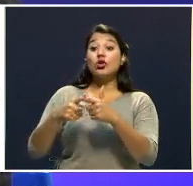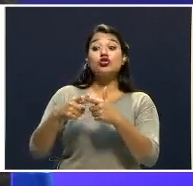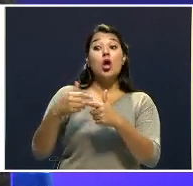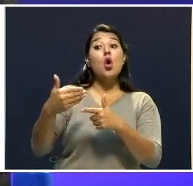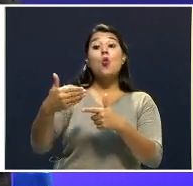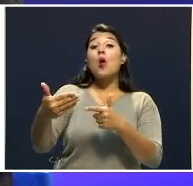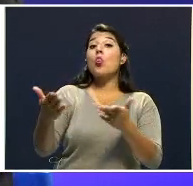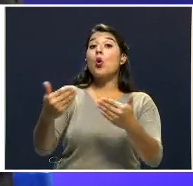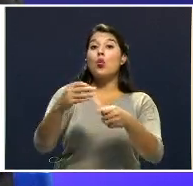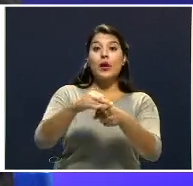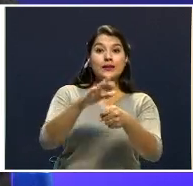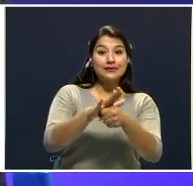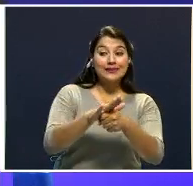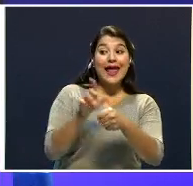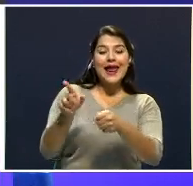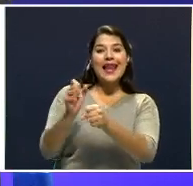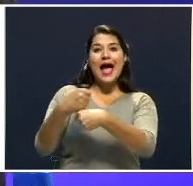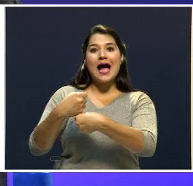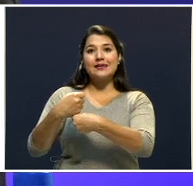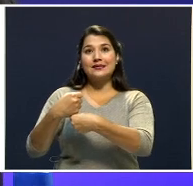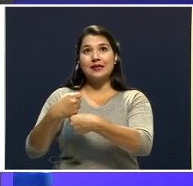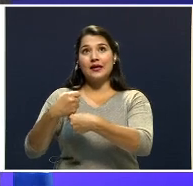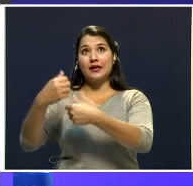Dicen que es muy bueno construyendo piscinas.